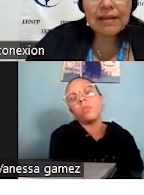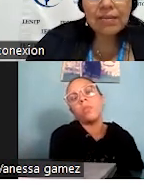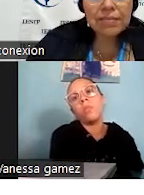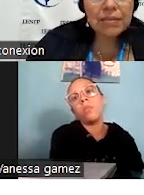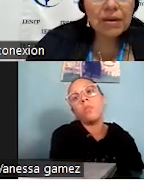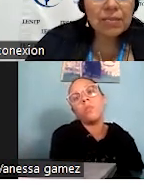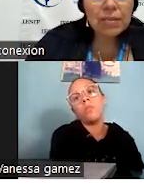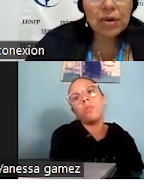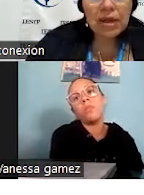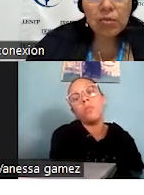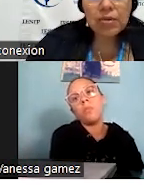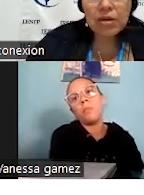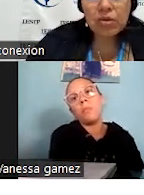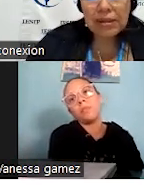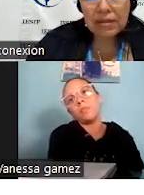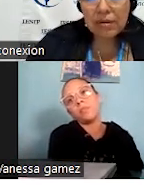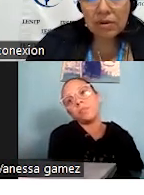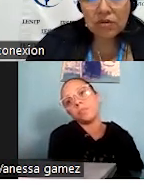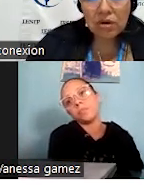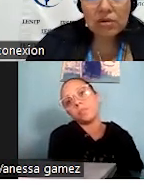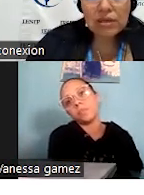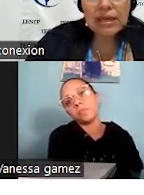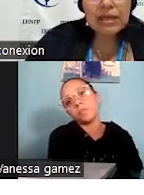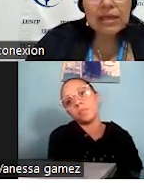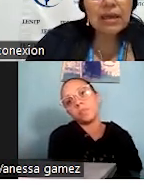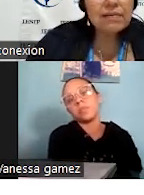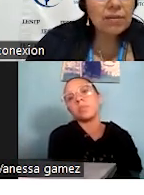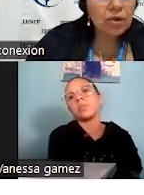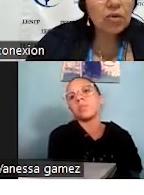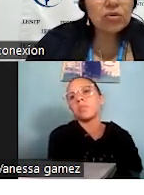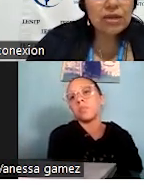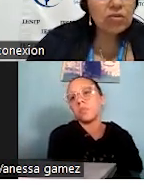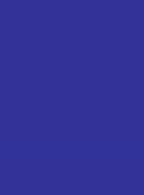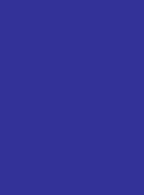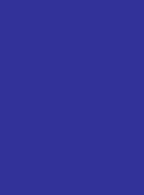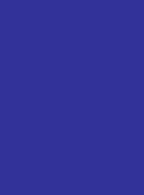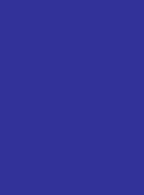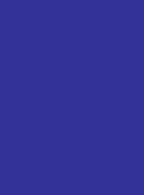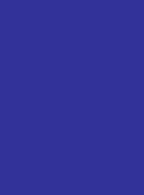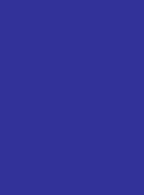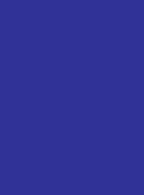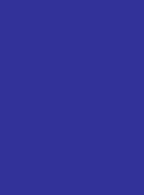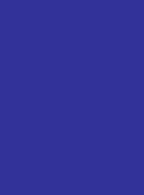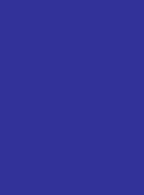Ya saben, voy a acomodarlo al plan de evaluación y estamos en contacto.